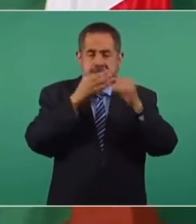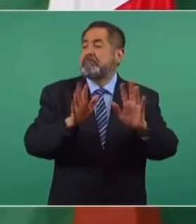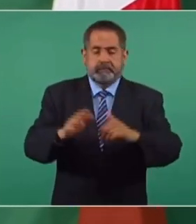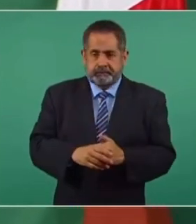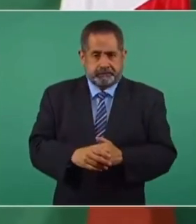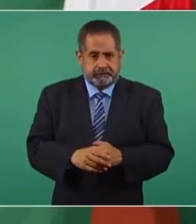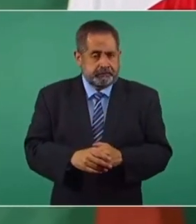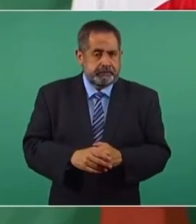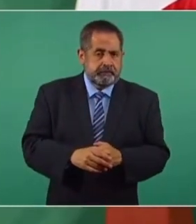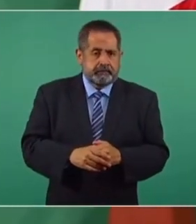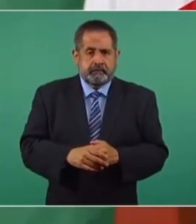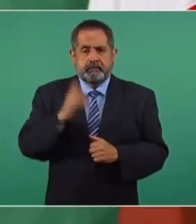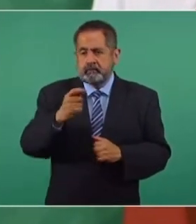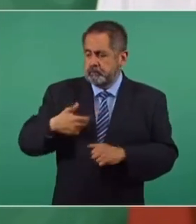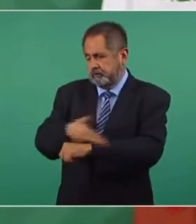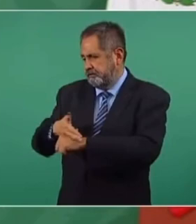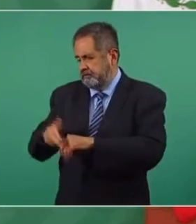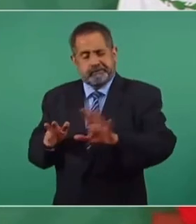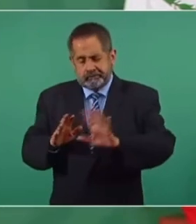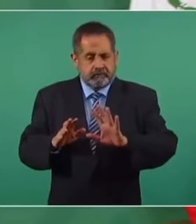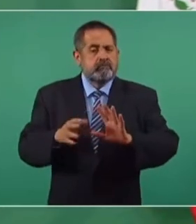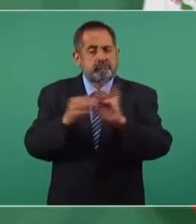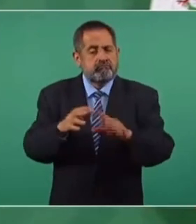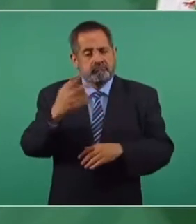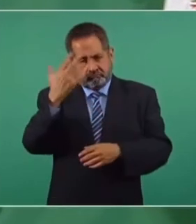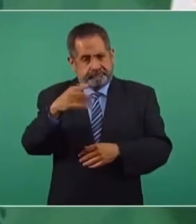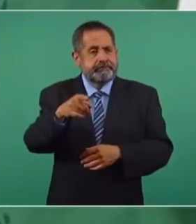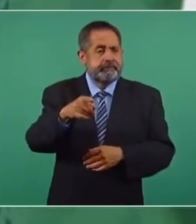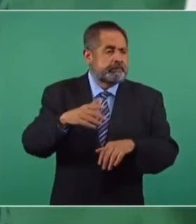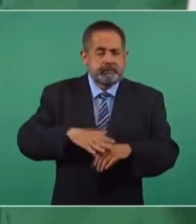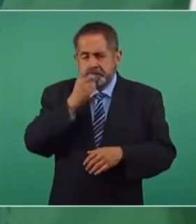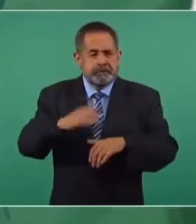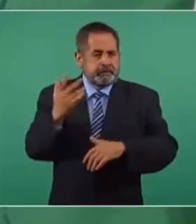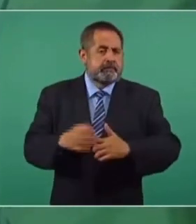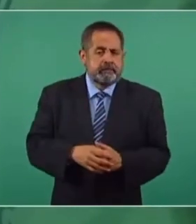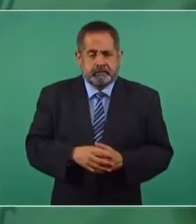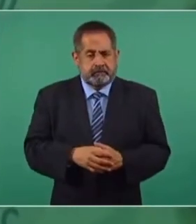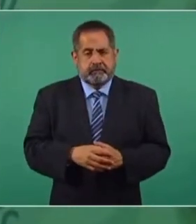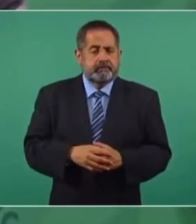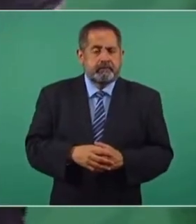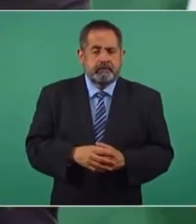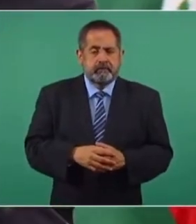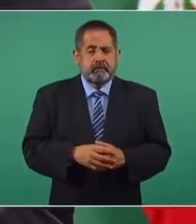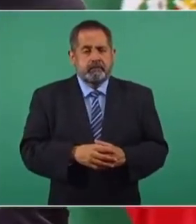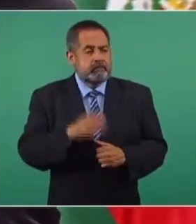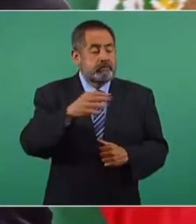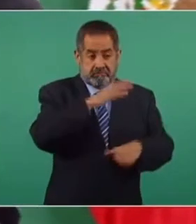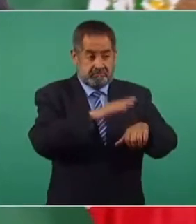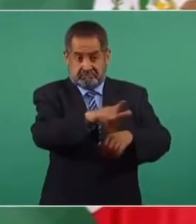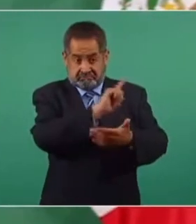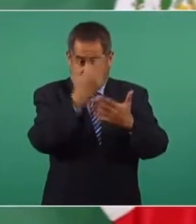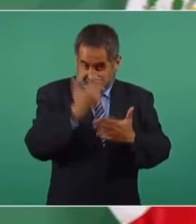de cómo estamos actuando. Lo digo porque a los que se portan